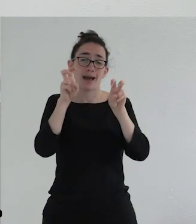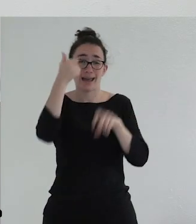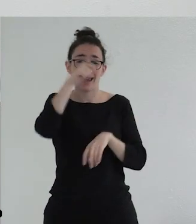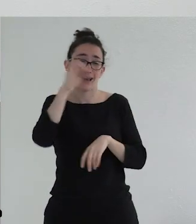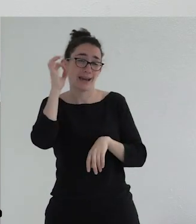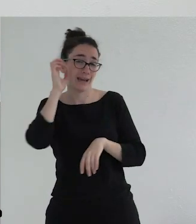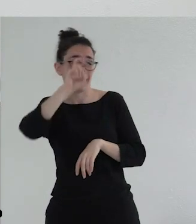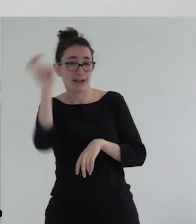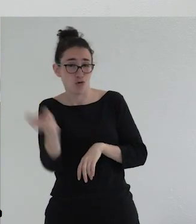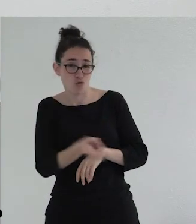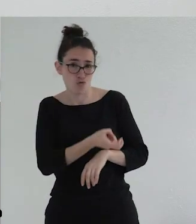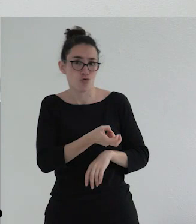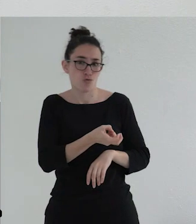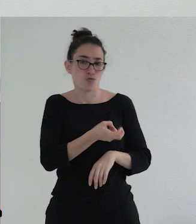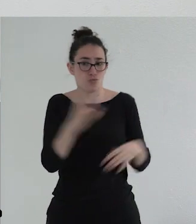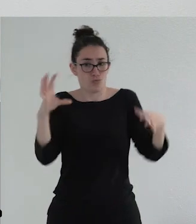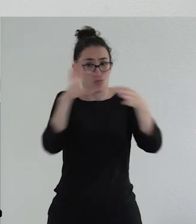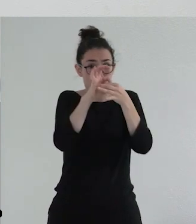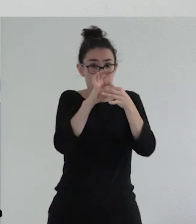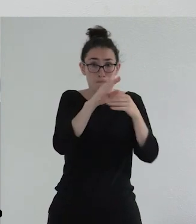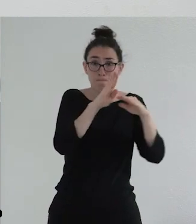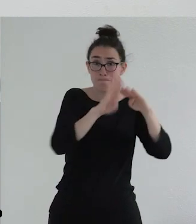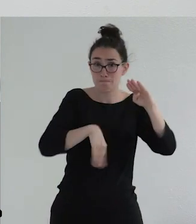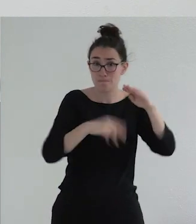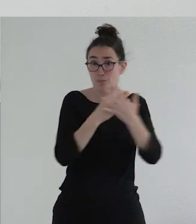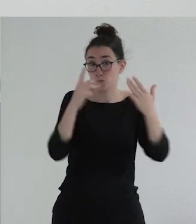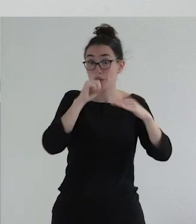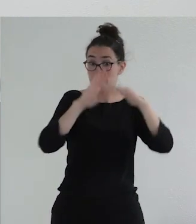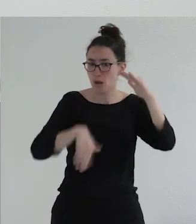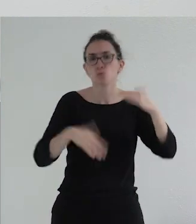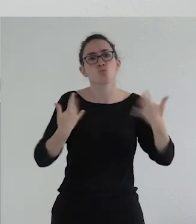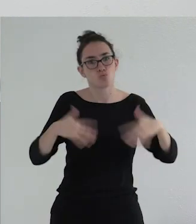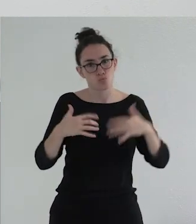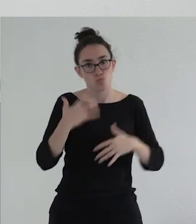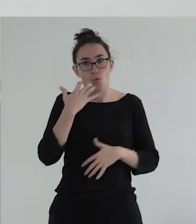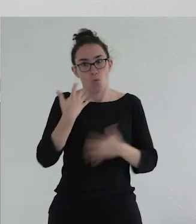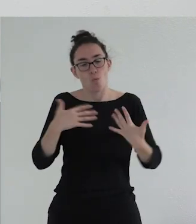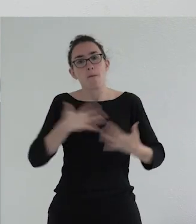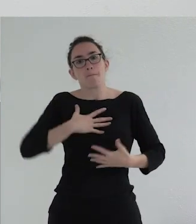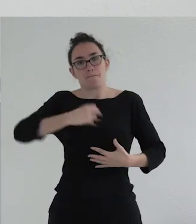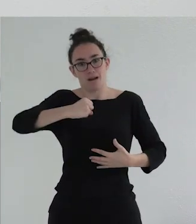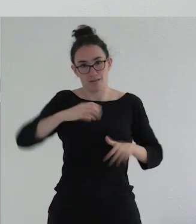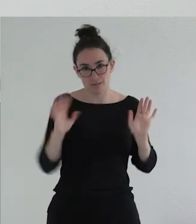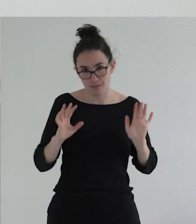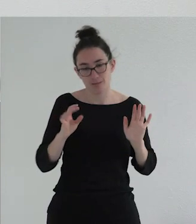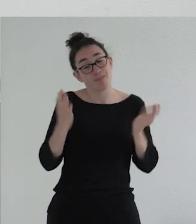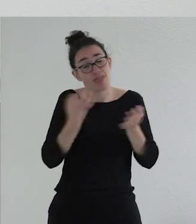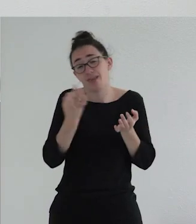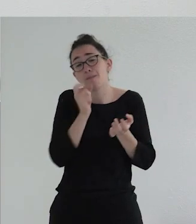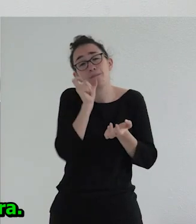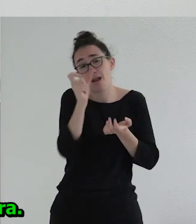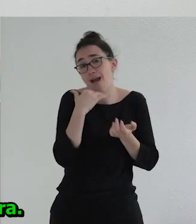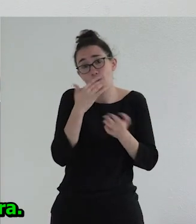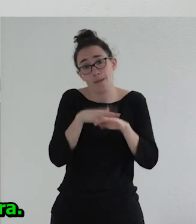me parece bueno atrevida si es que podemos hacer ese foco pero nos tenemos que explicar con palabras nos tenemos que entender y nos